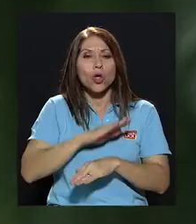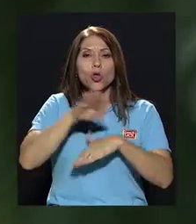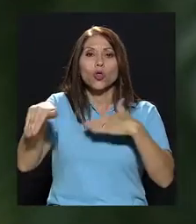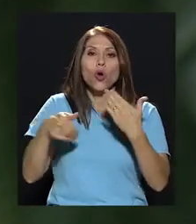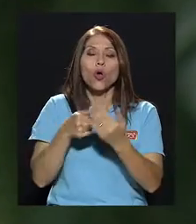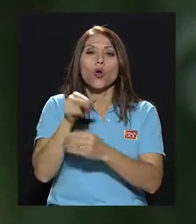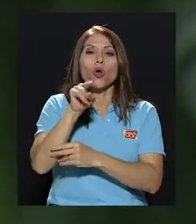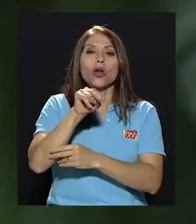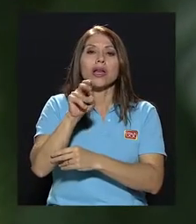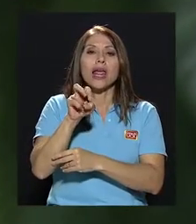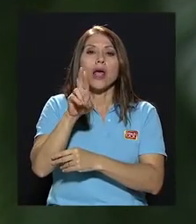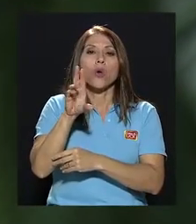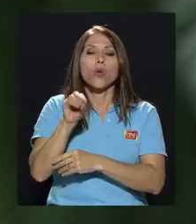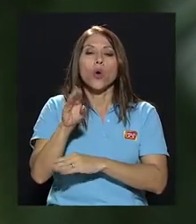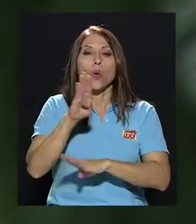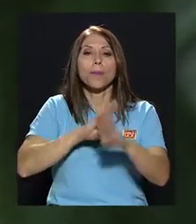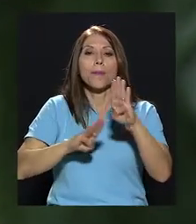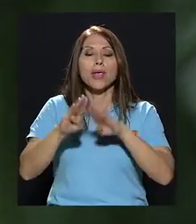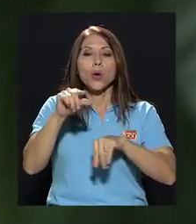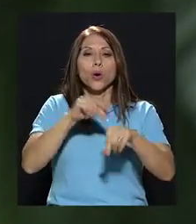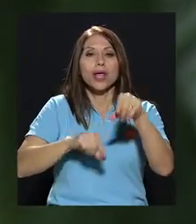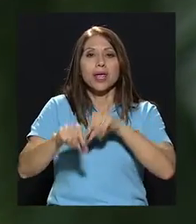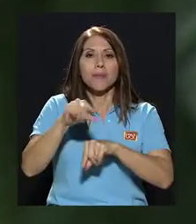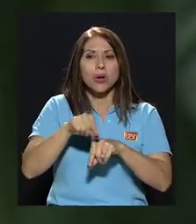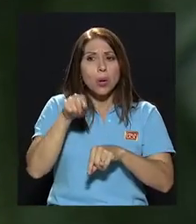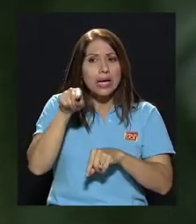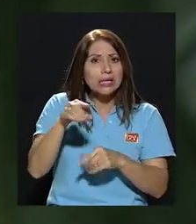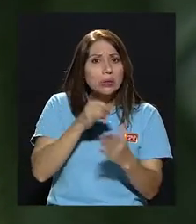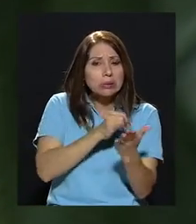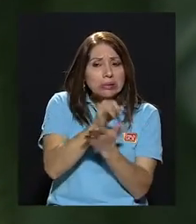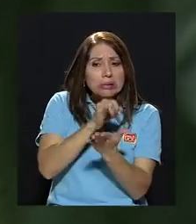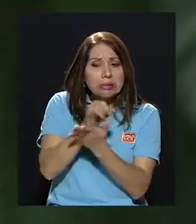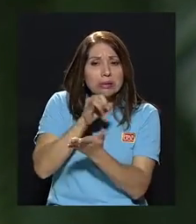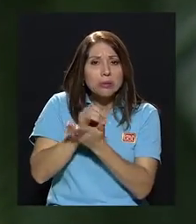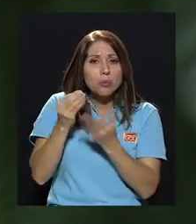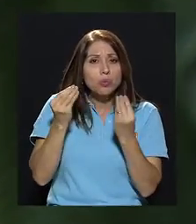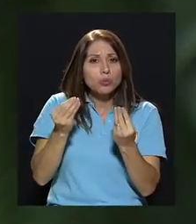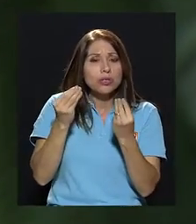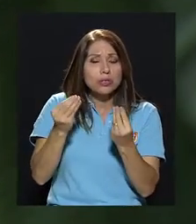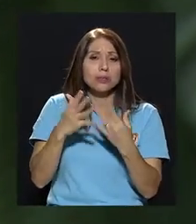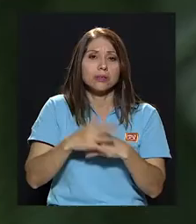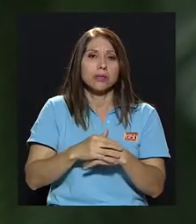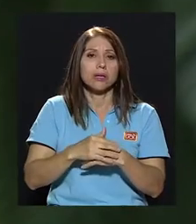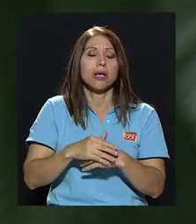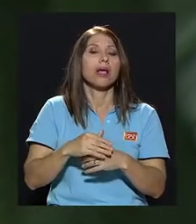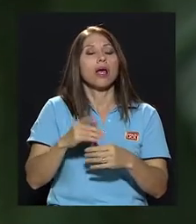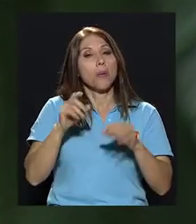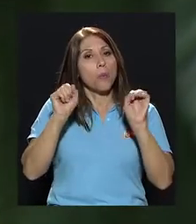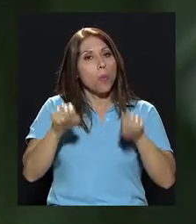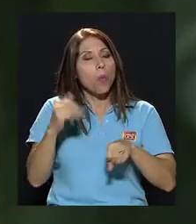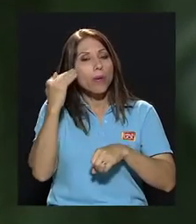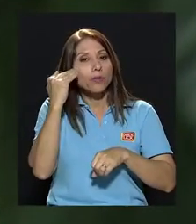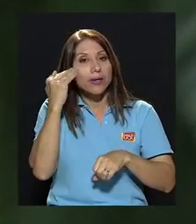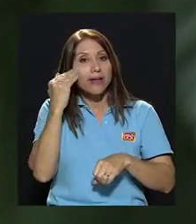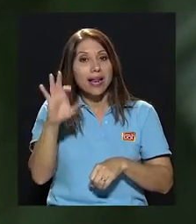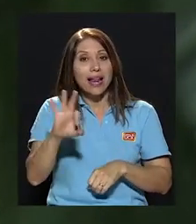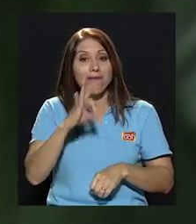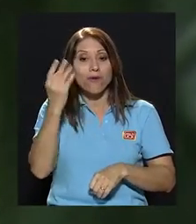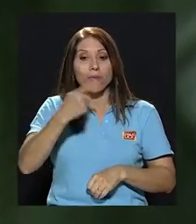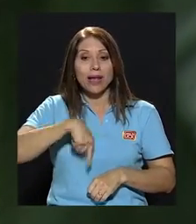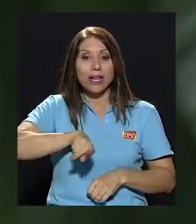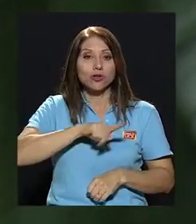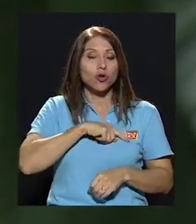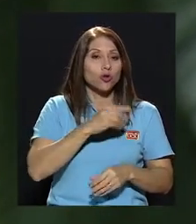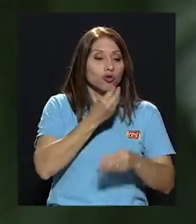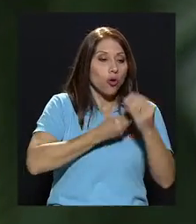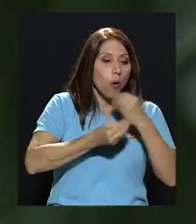neurobioquímico. En eso estamos investigando muchísimo y nos da mucha luz. Entonces podemos saber que la forma en que